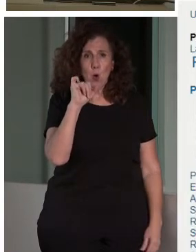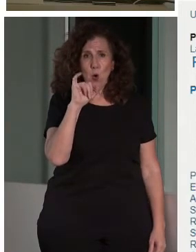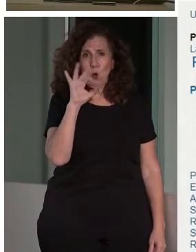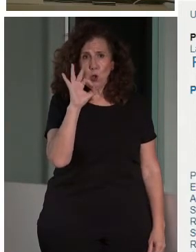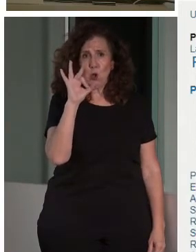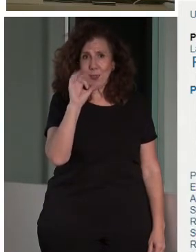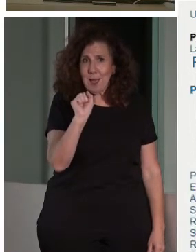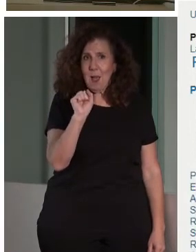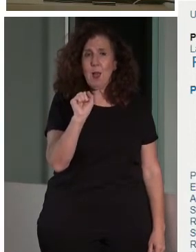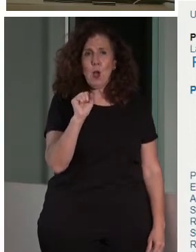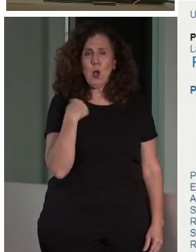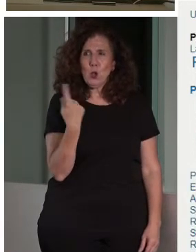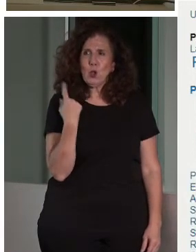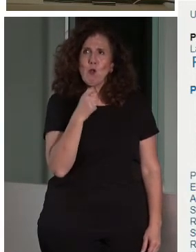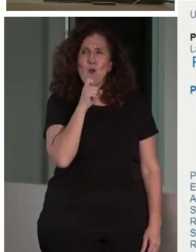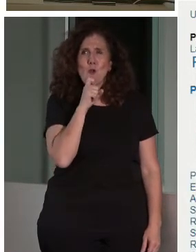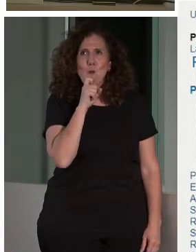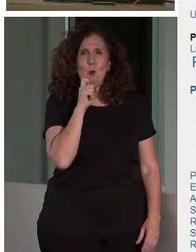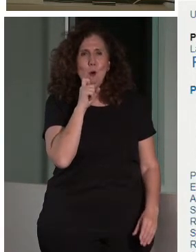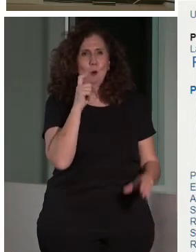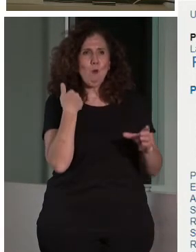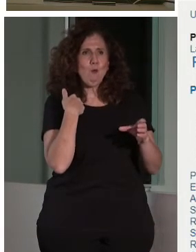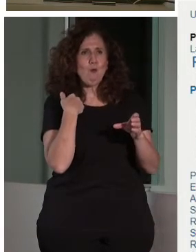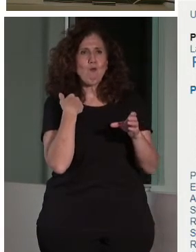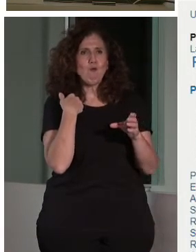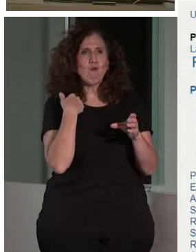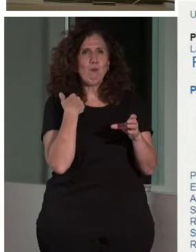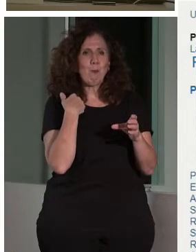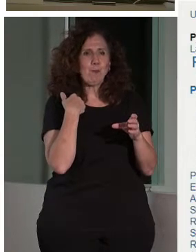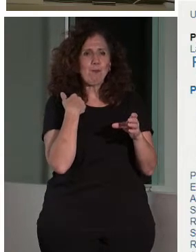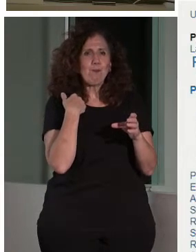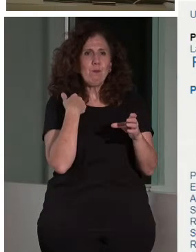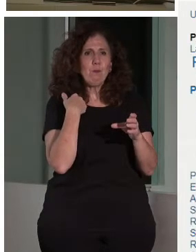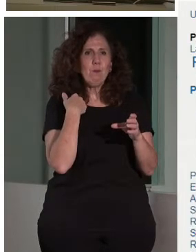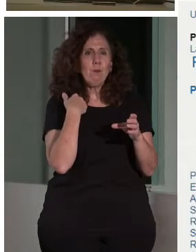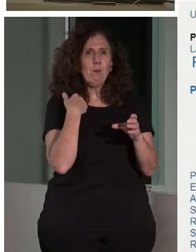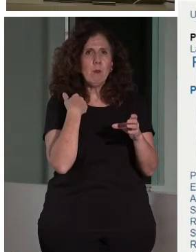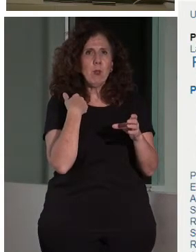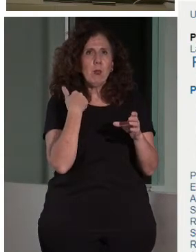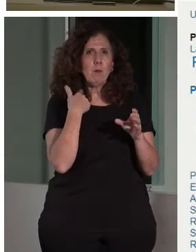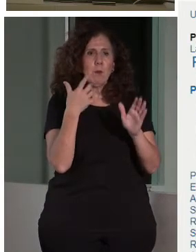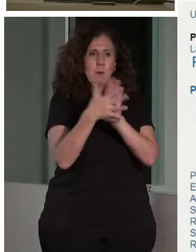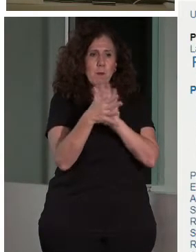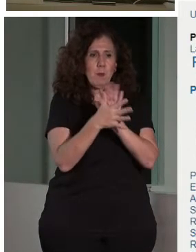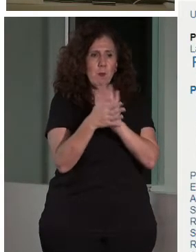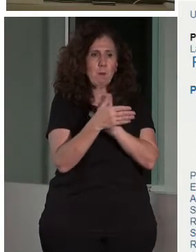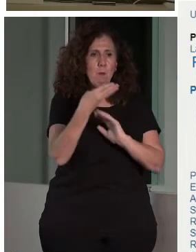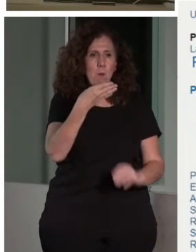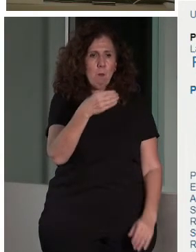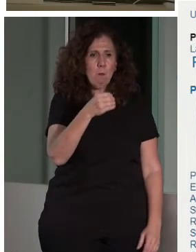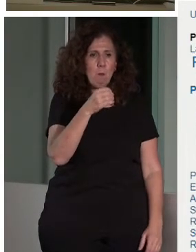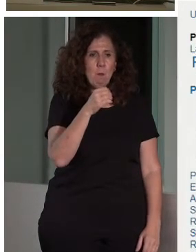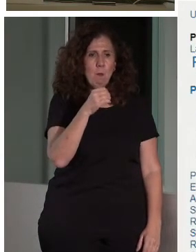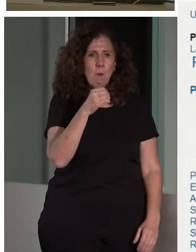partícipes de esta reunión, porque tenemos el BOU Ferrer, el precio BOU Ferrer, que está en la lista de las mejores prácticas en gestión del